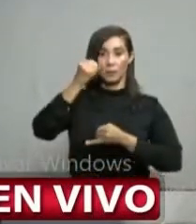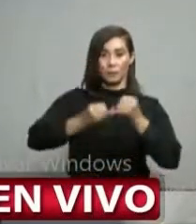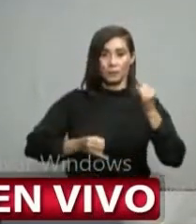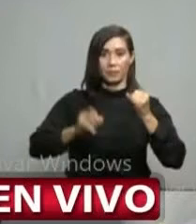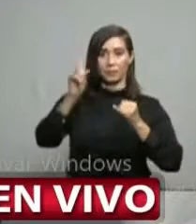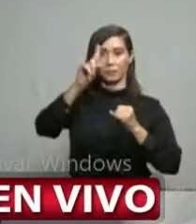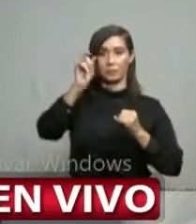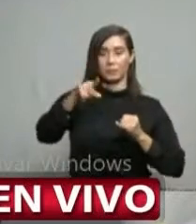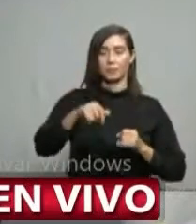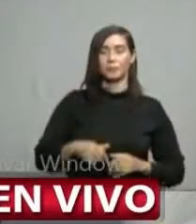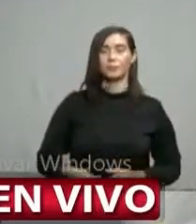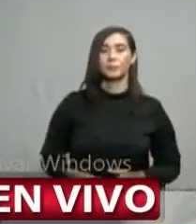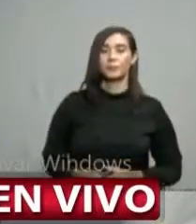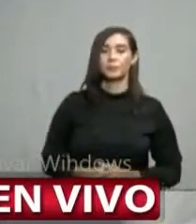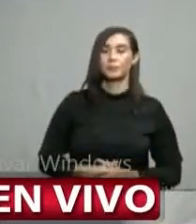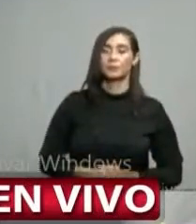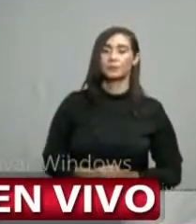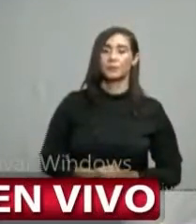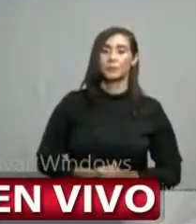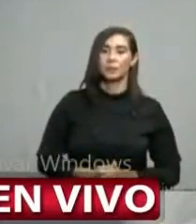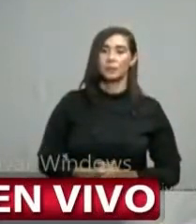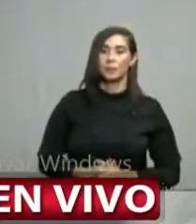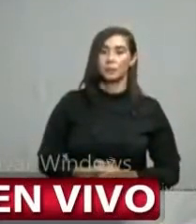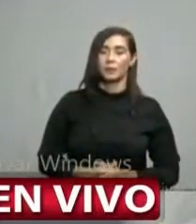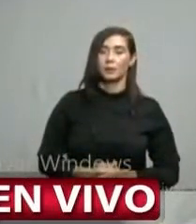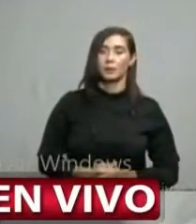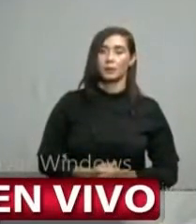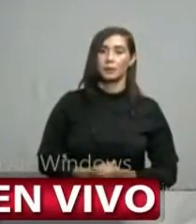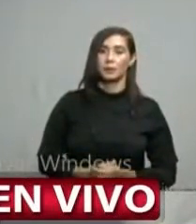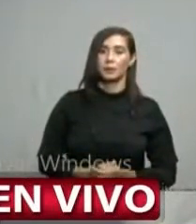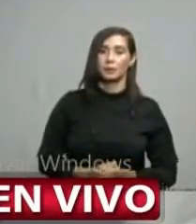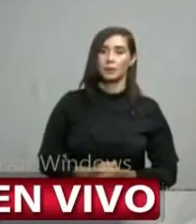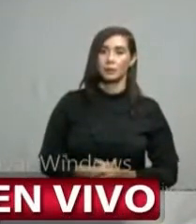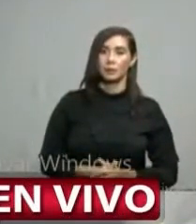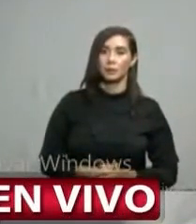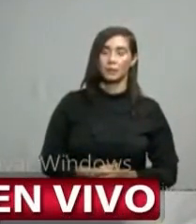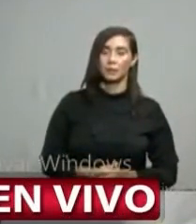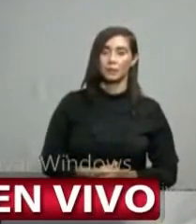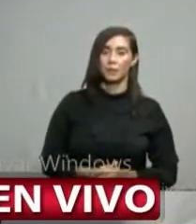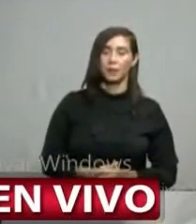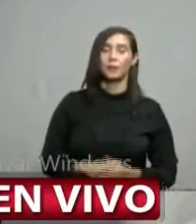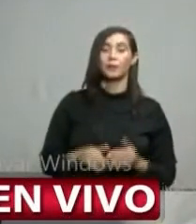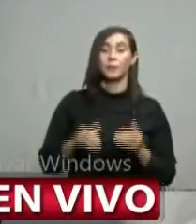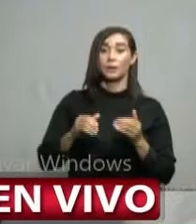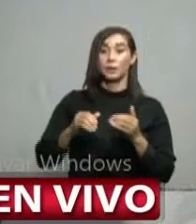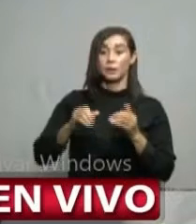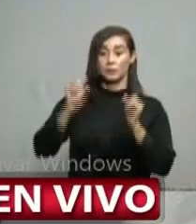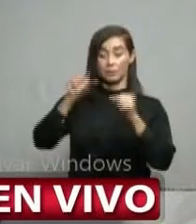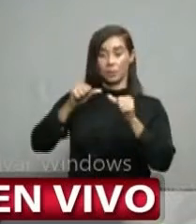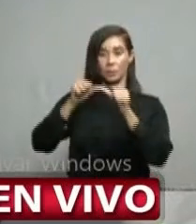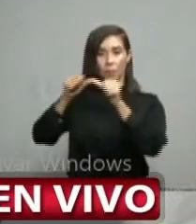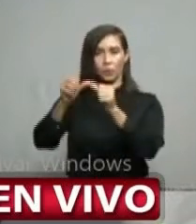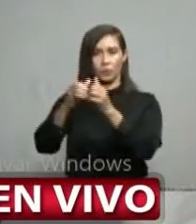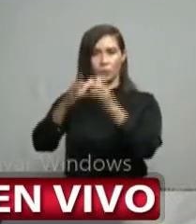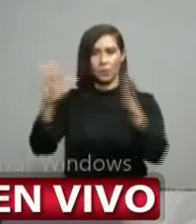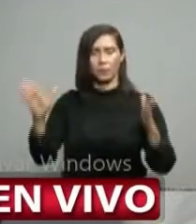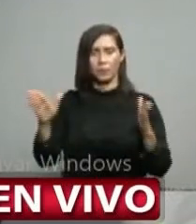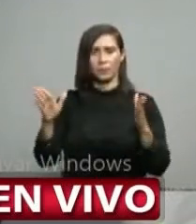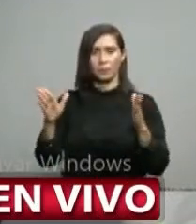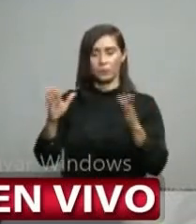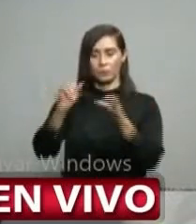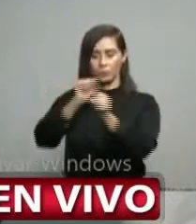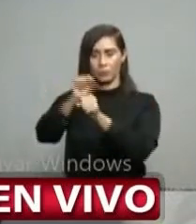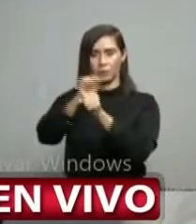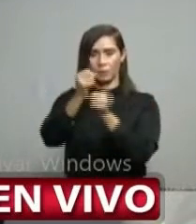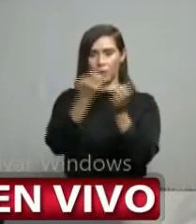Altagracia Ortiz adelante si estábamos listos para la fase 2 mire la fase 2